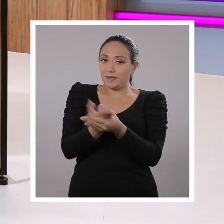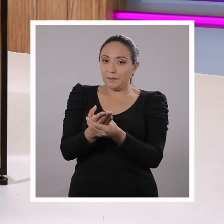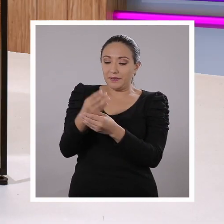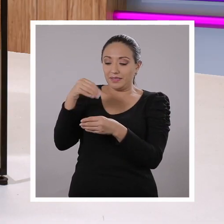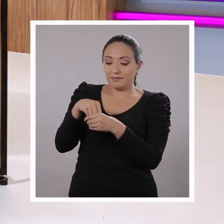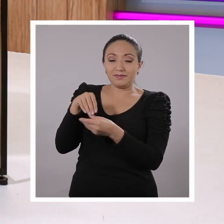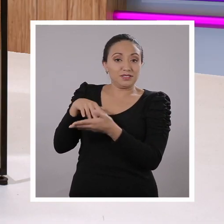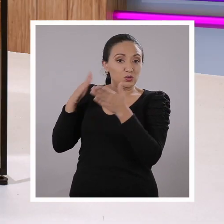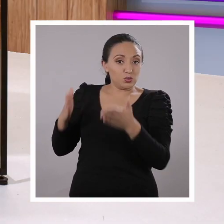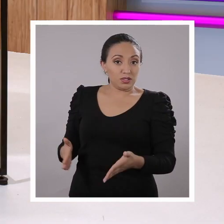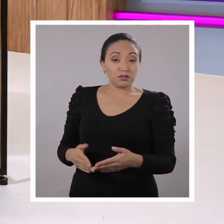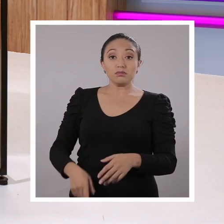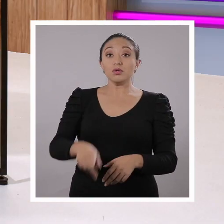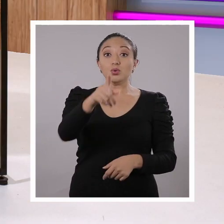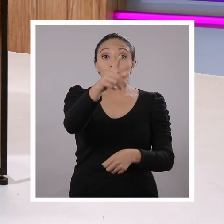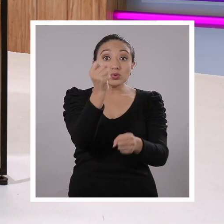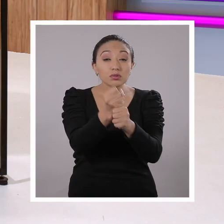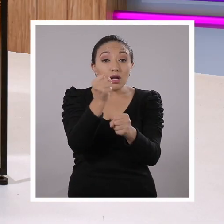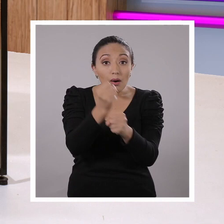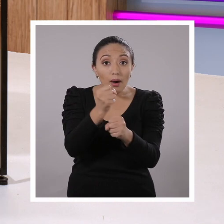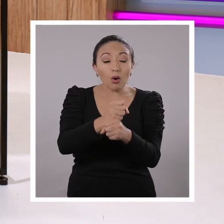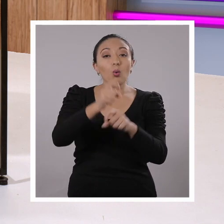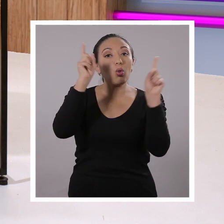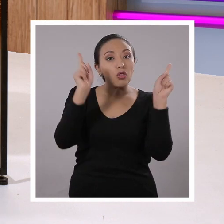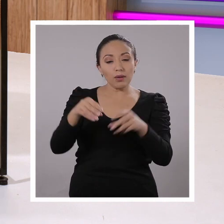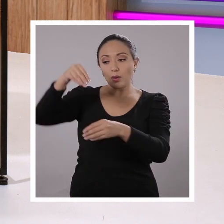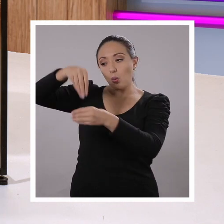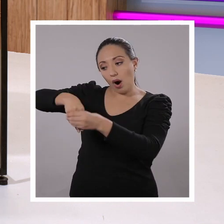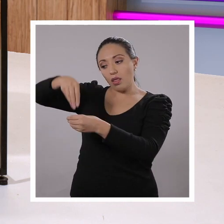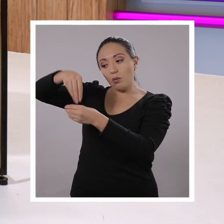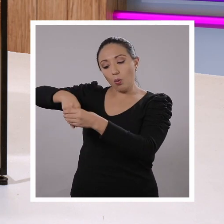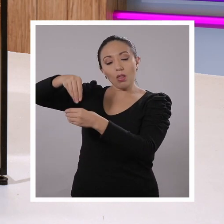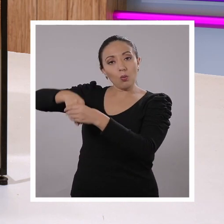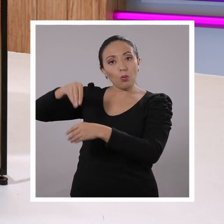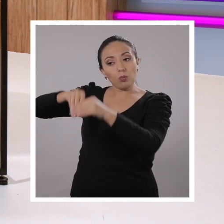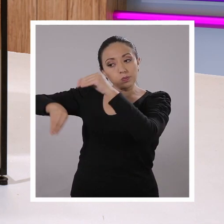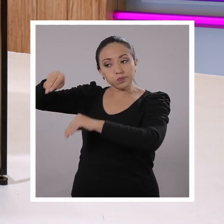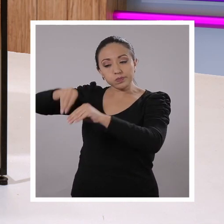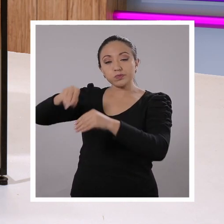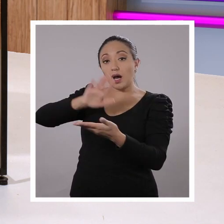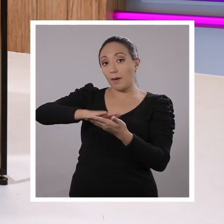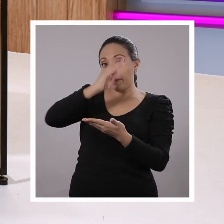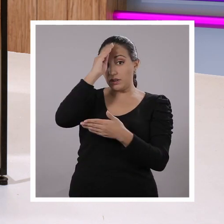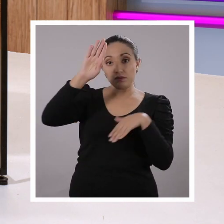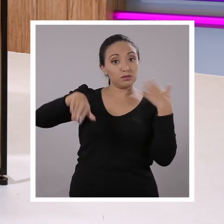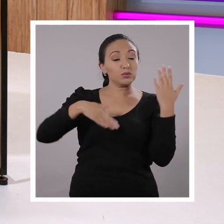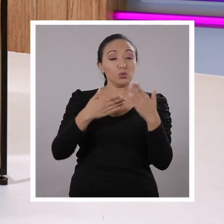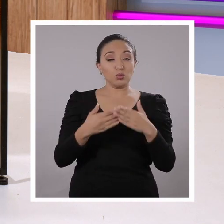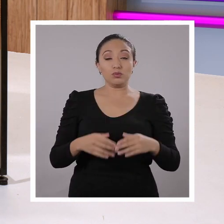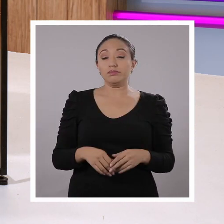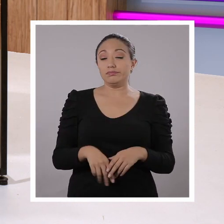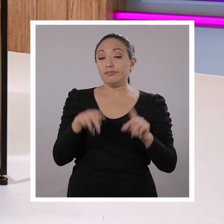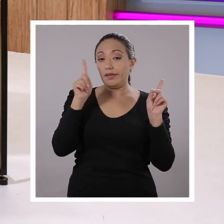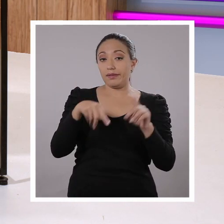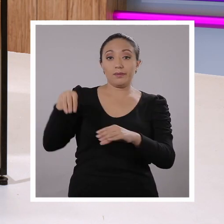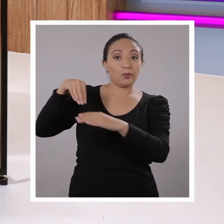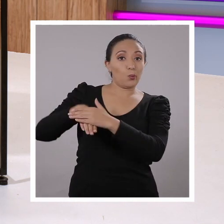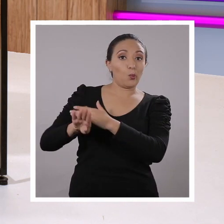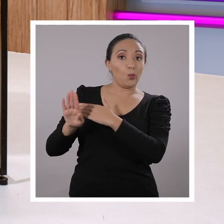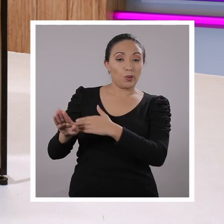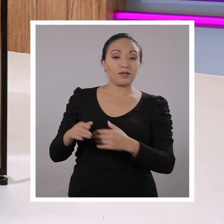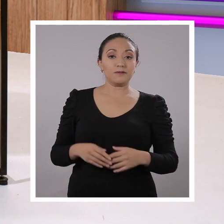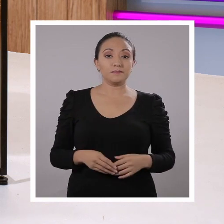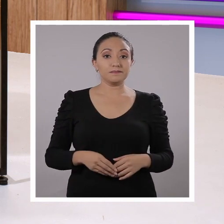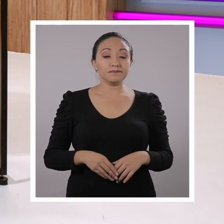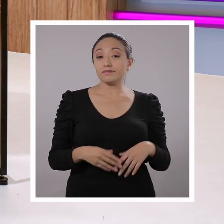portafolio del estudiante. Todos sus trabajos tienen que ir allá porque es la evidencia de todo el trabajo que estamos